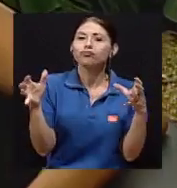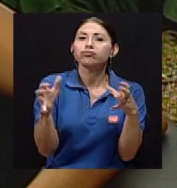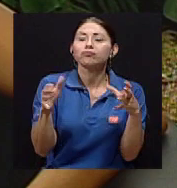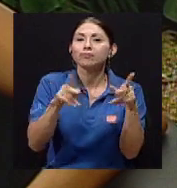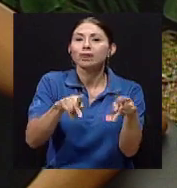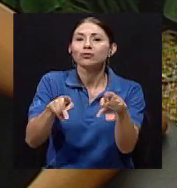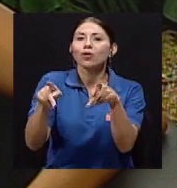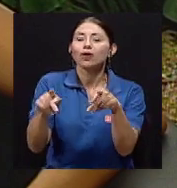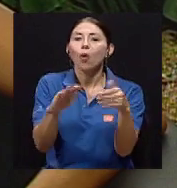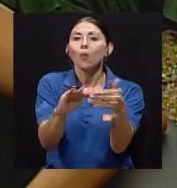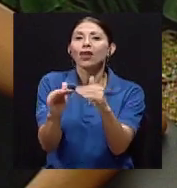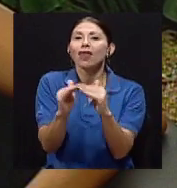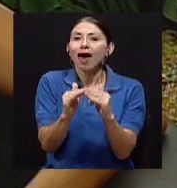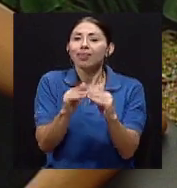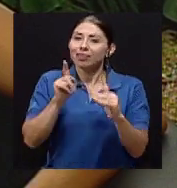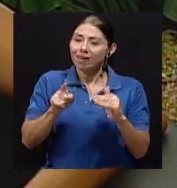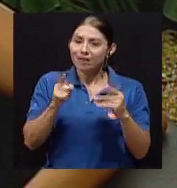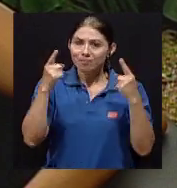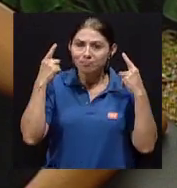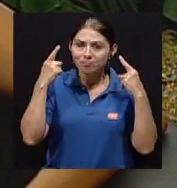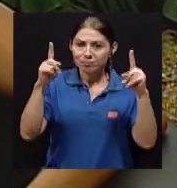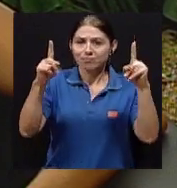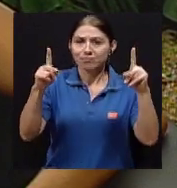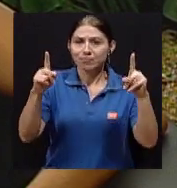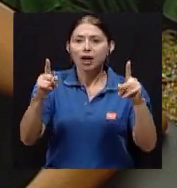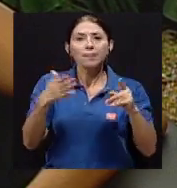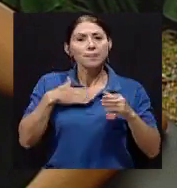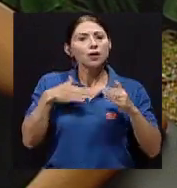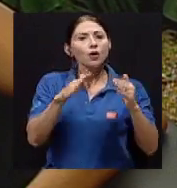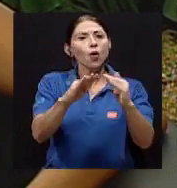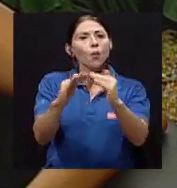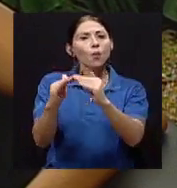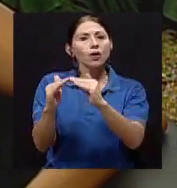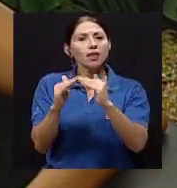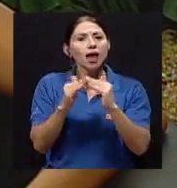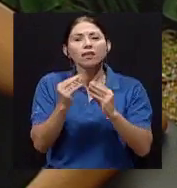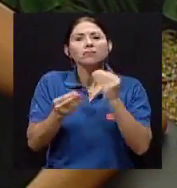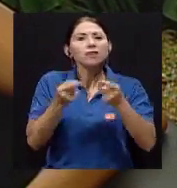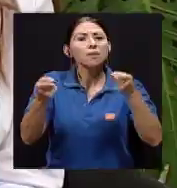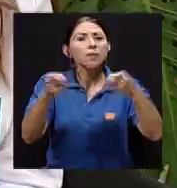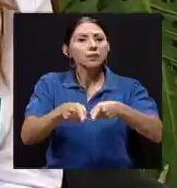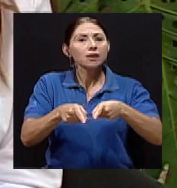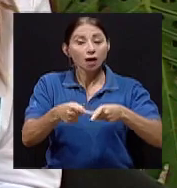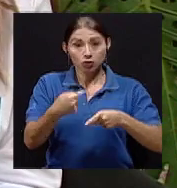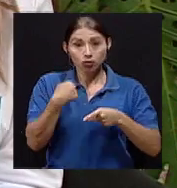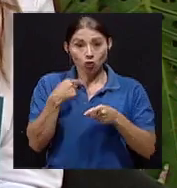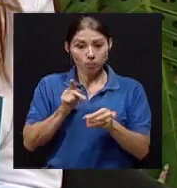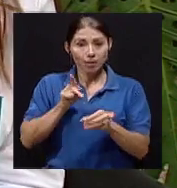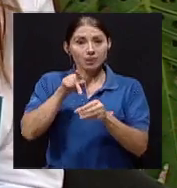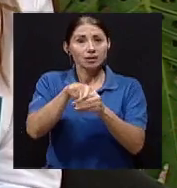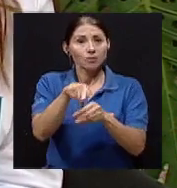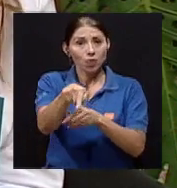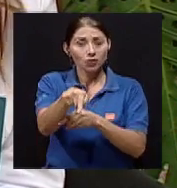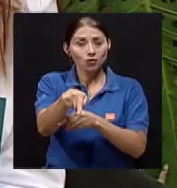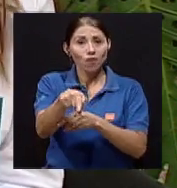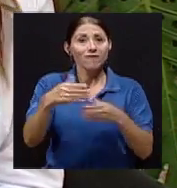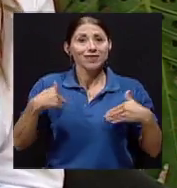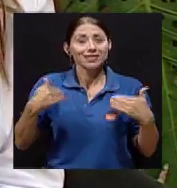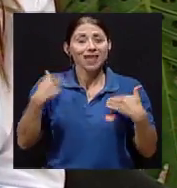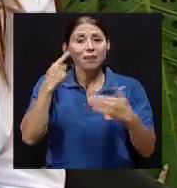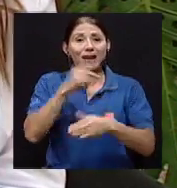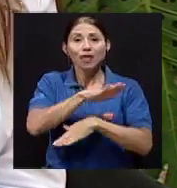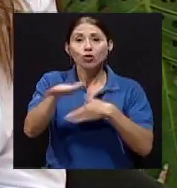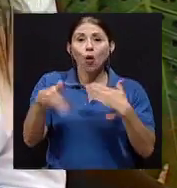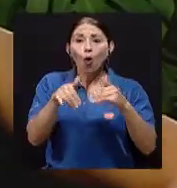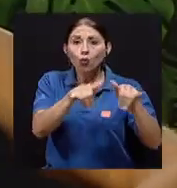también. ¿Qué pasa con mi comunidad, por ejemplo? ¿Cómo soy yo también partícipe o responsable de esa felicidad o ese bien para todos y para